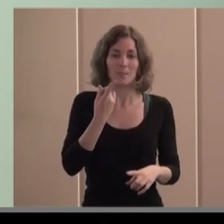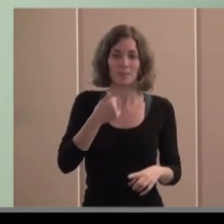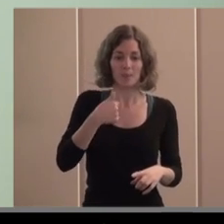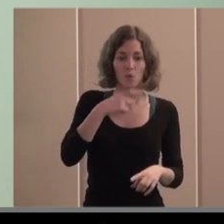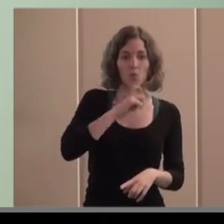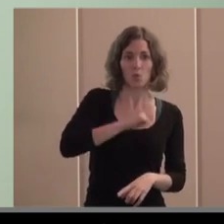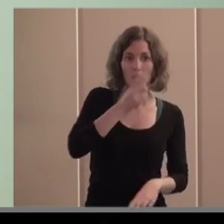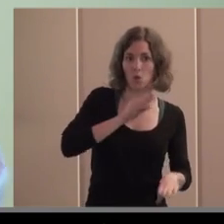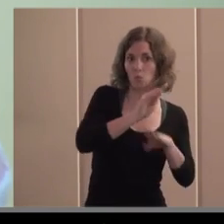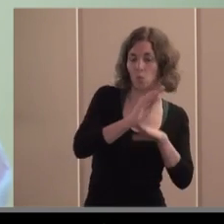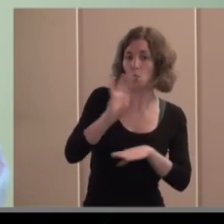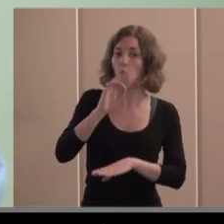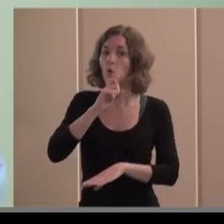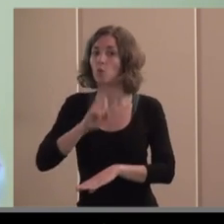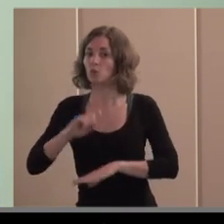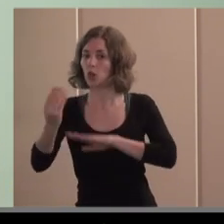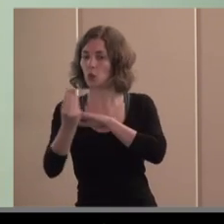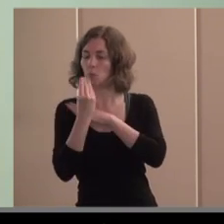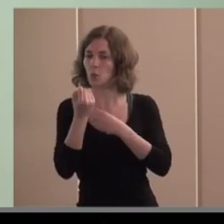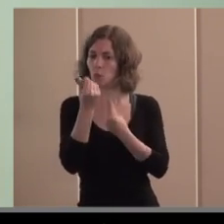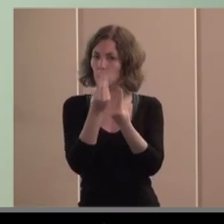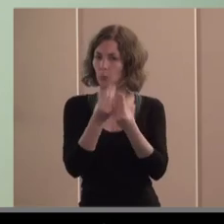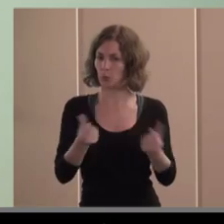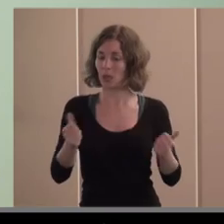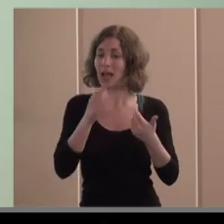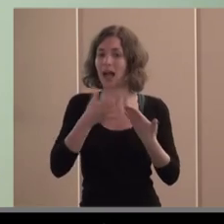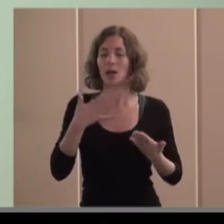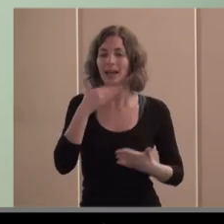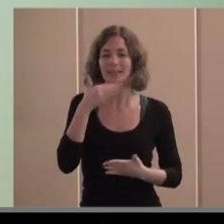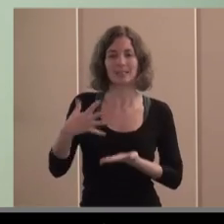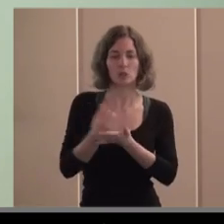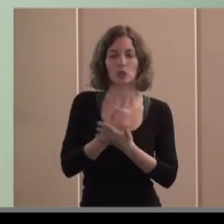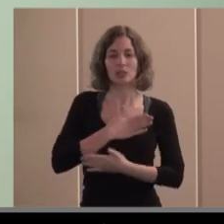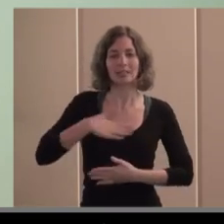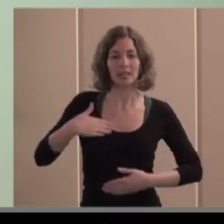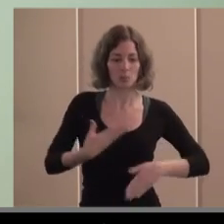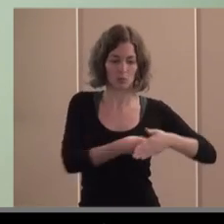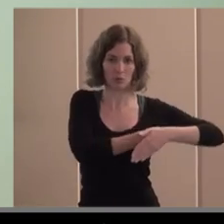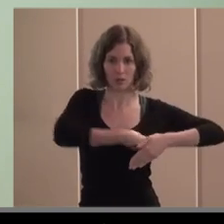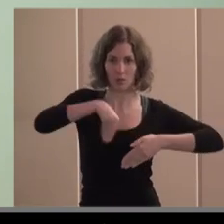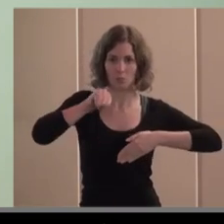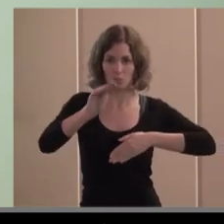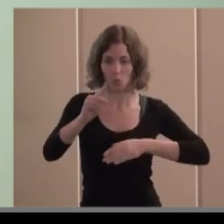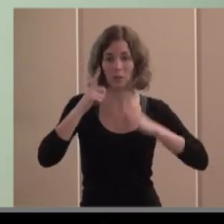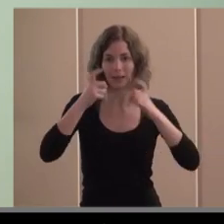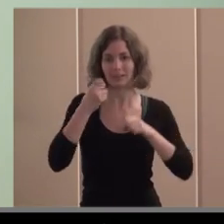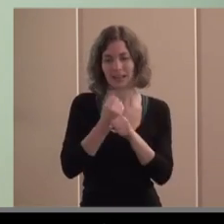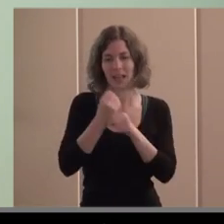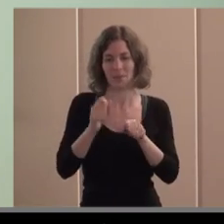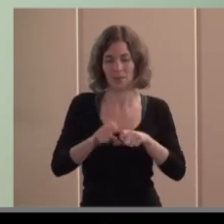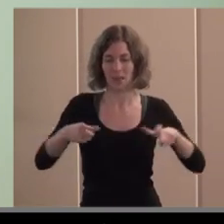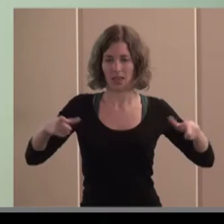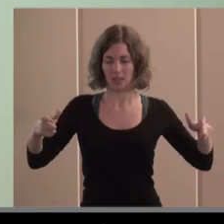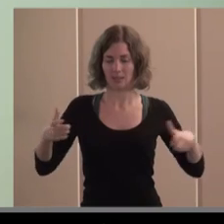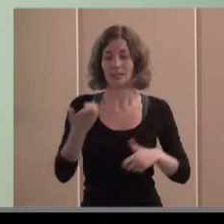por la propia realidad hoy en día casi casi todo el mundo estamos dispuestos a captar fondos para hacer más cosas aunque tengamos mucho dinero en las manos y si